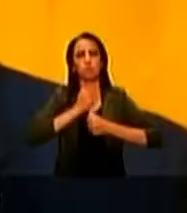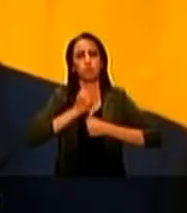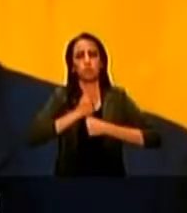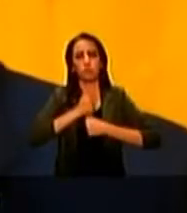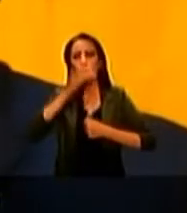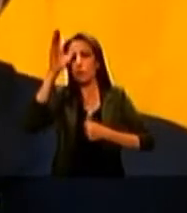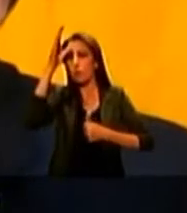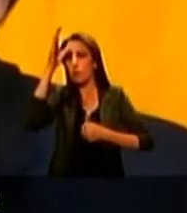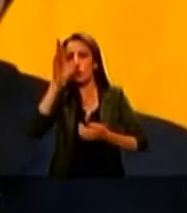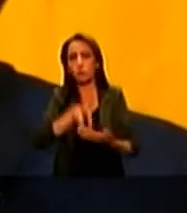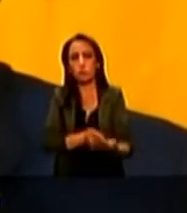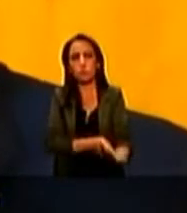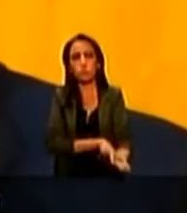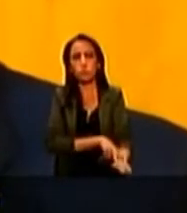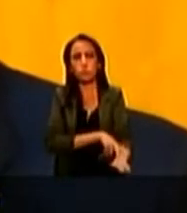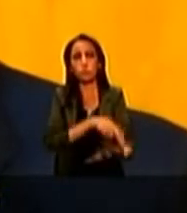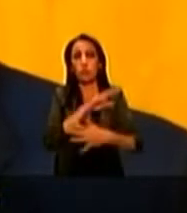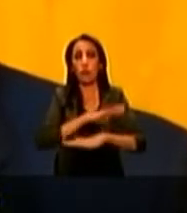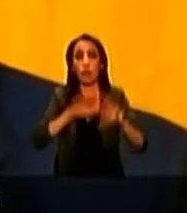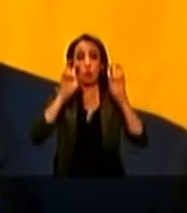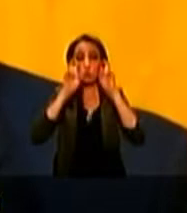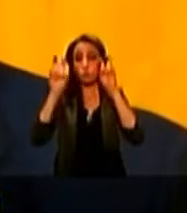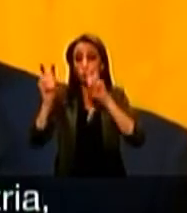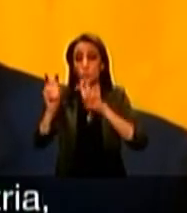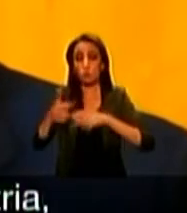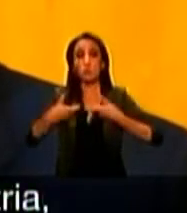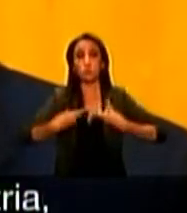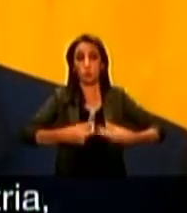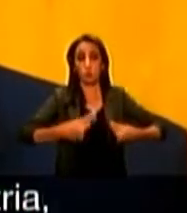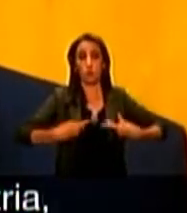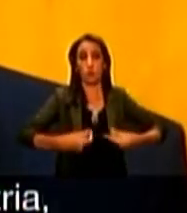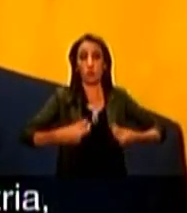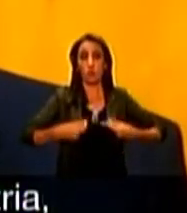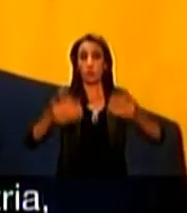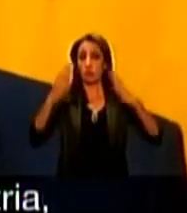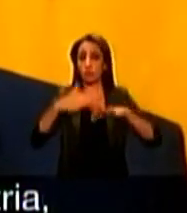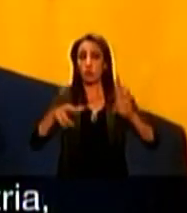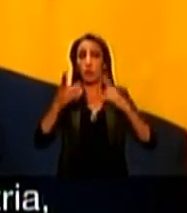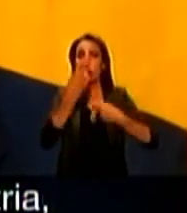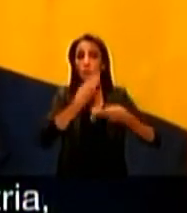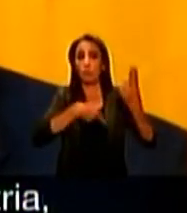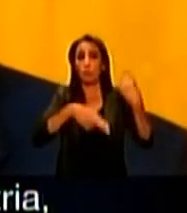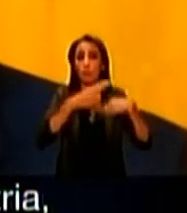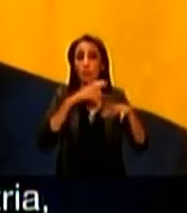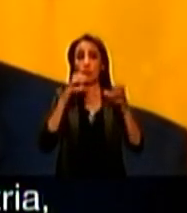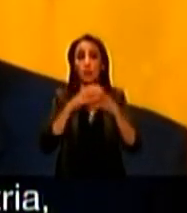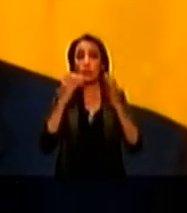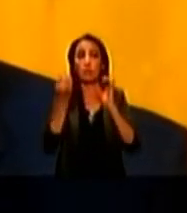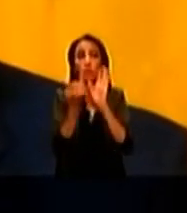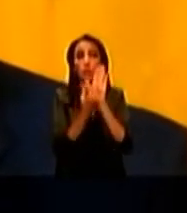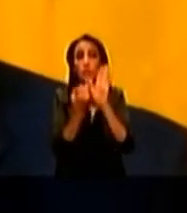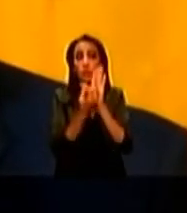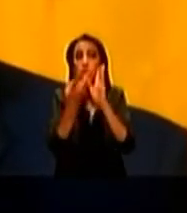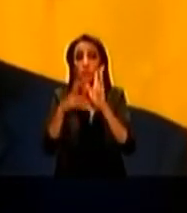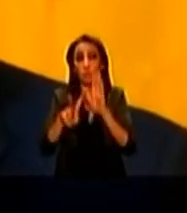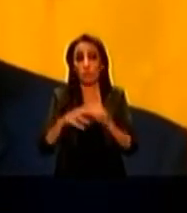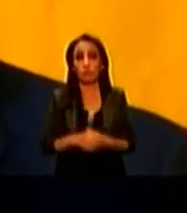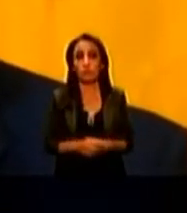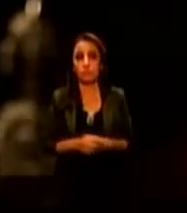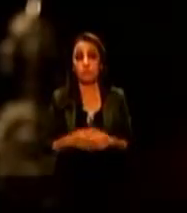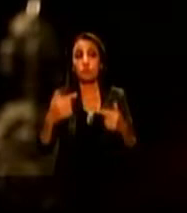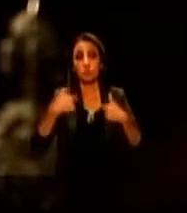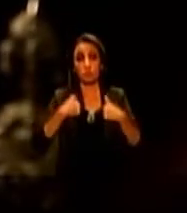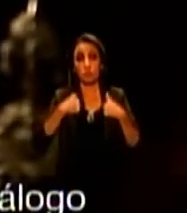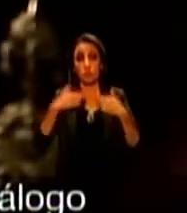de insospechados alcances para el turismo, para la inversión, para la industria, para los emprendimientos, para la identidad nacional.